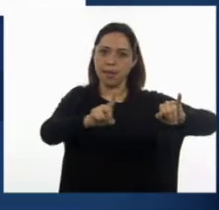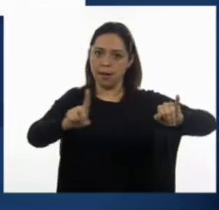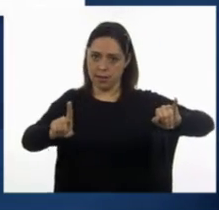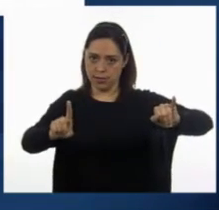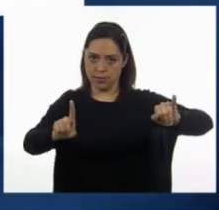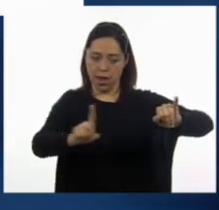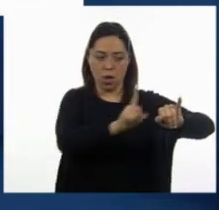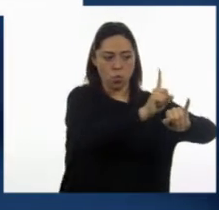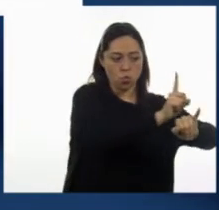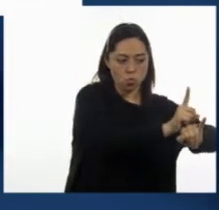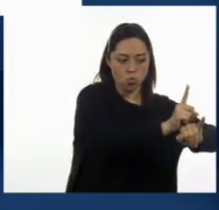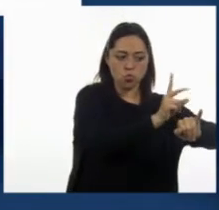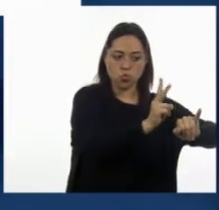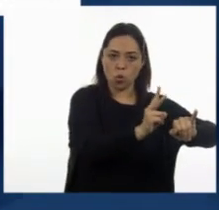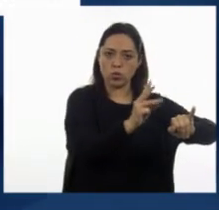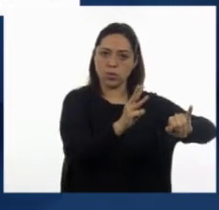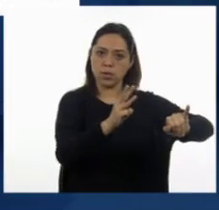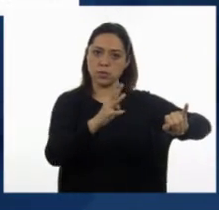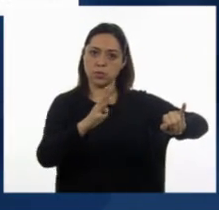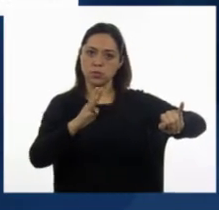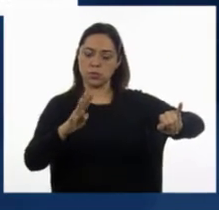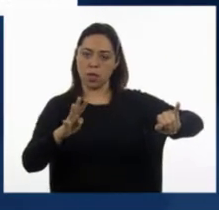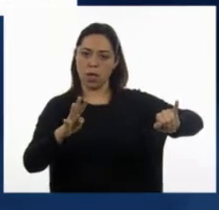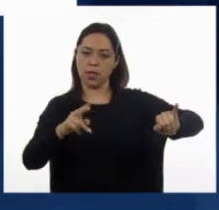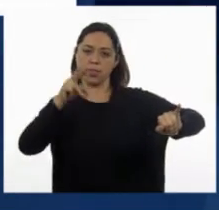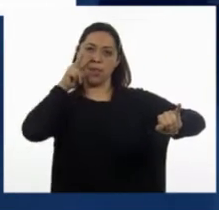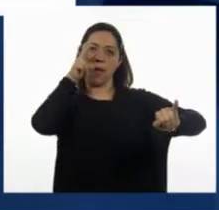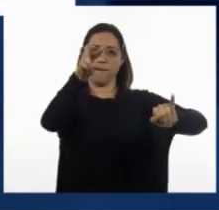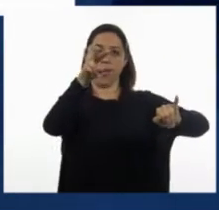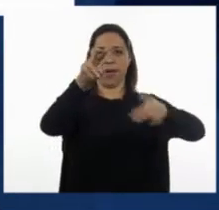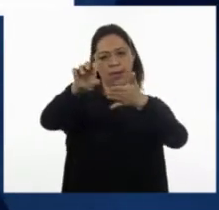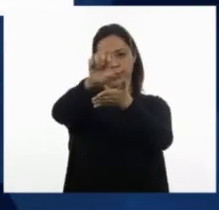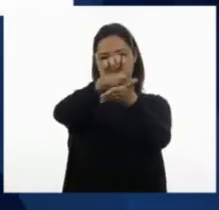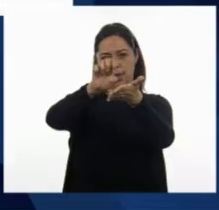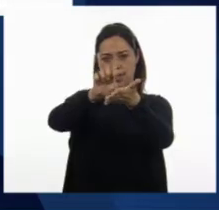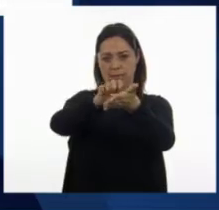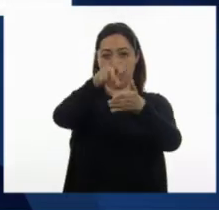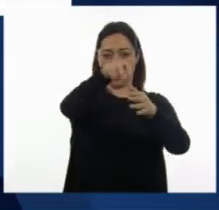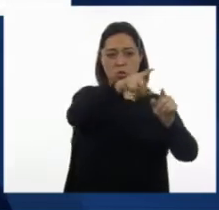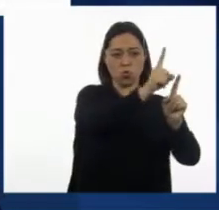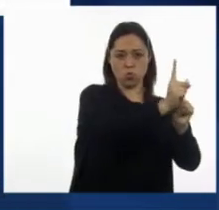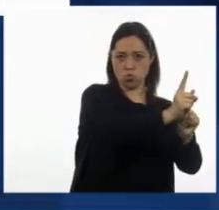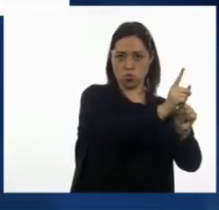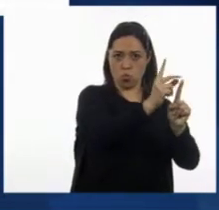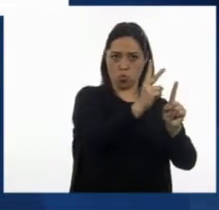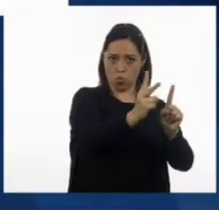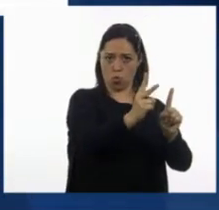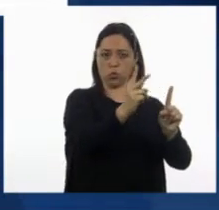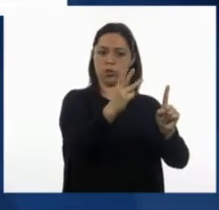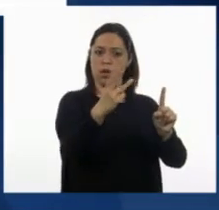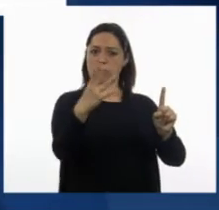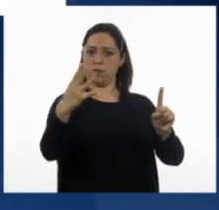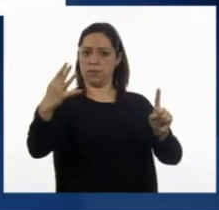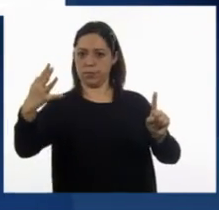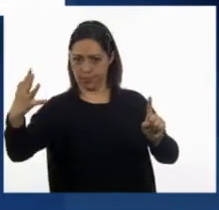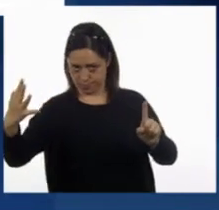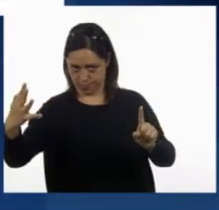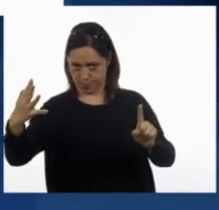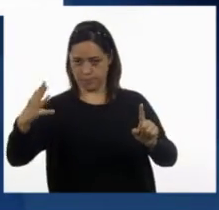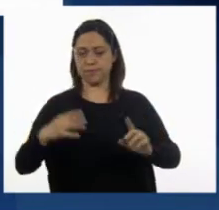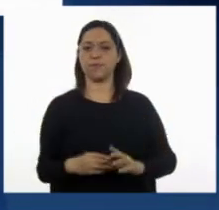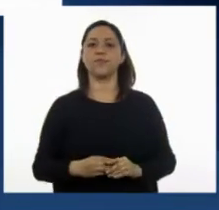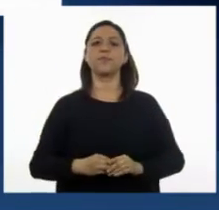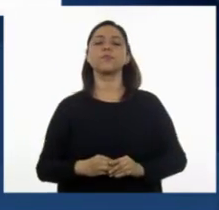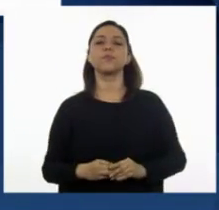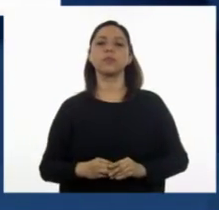digamos que viendo de frente, parado sobre el escenario, del lado izquierdo, comienza con el asiento uno y así se va sucesivamente hacia la